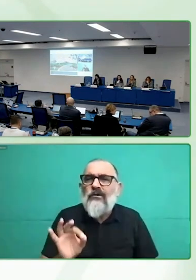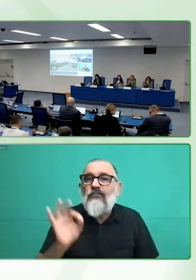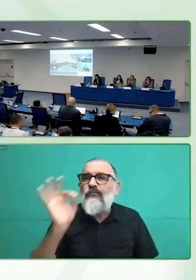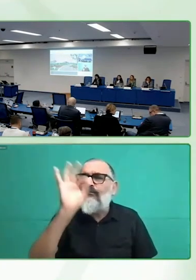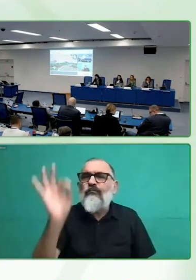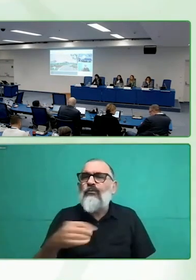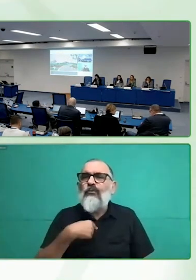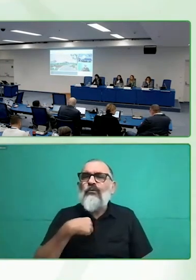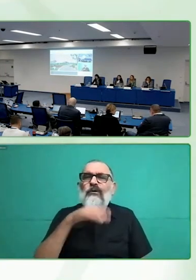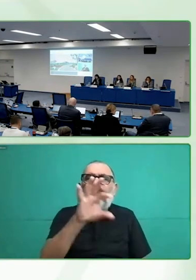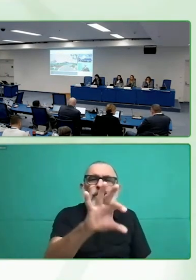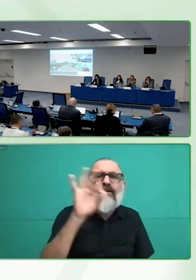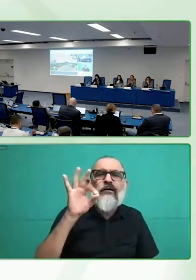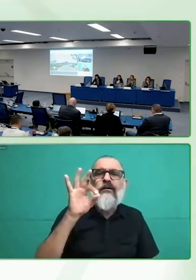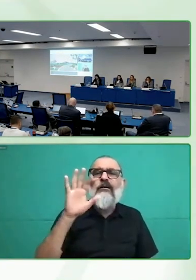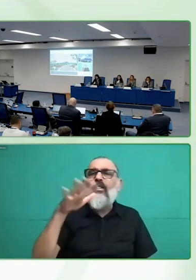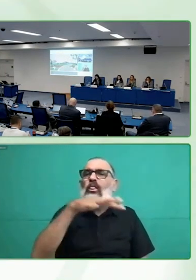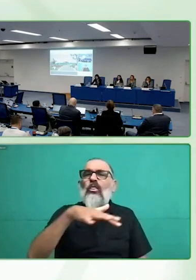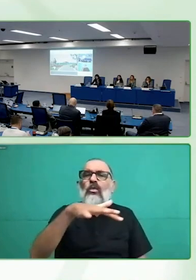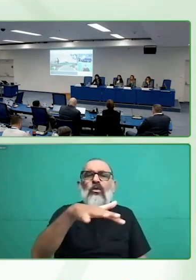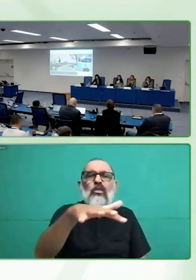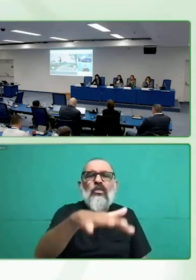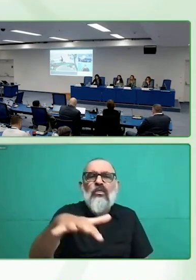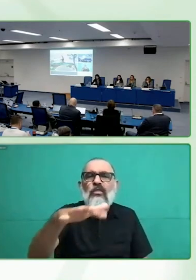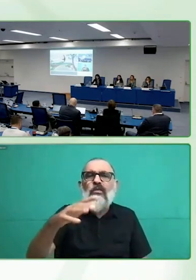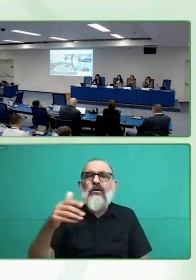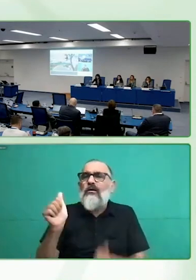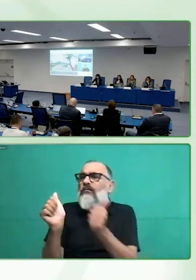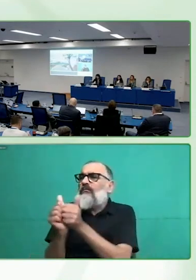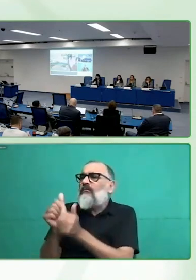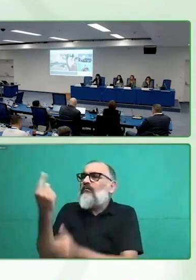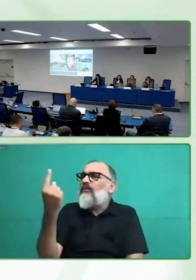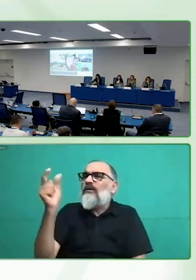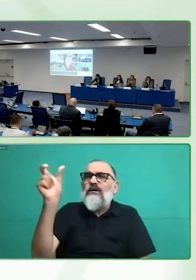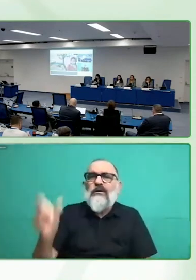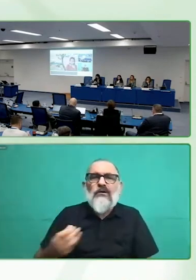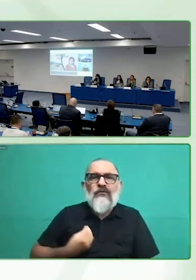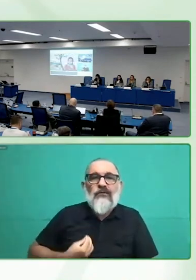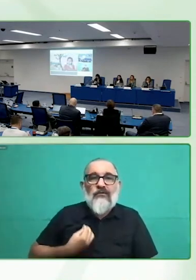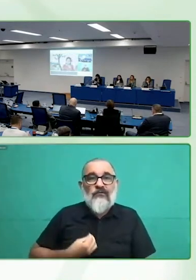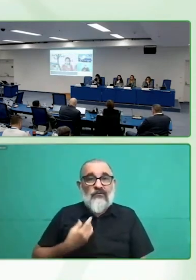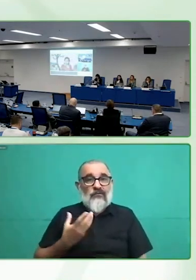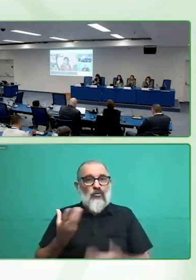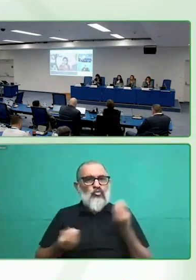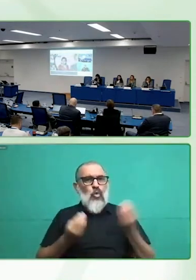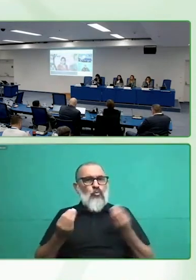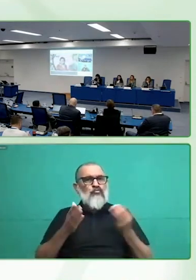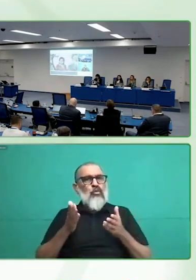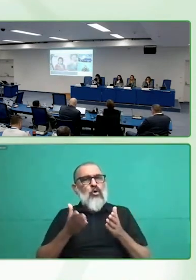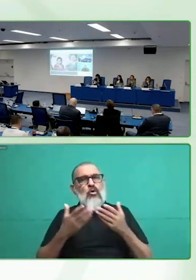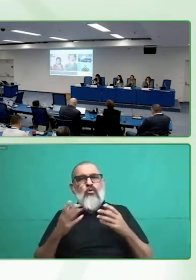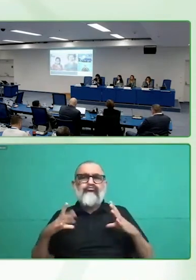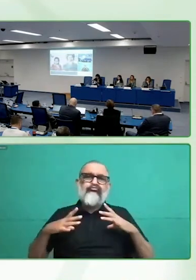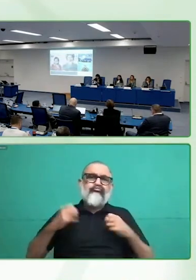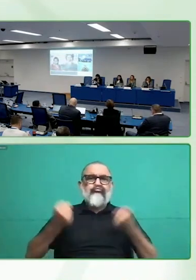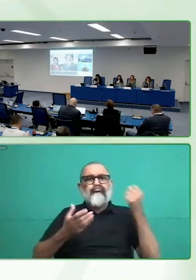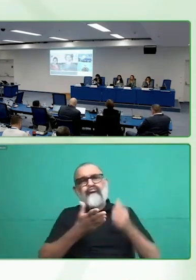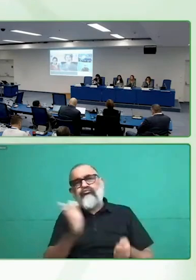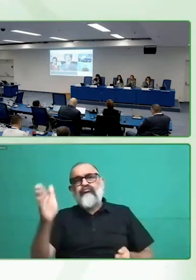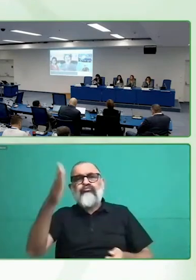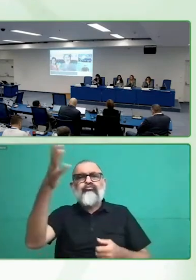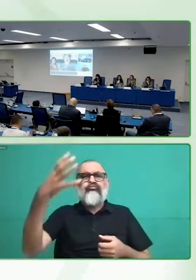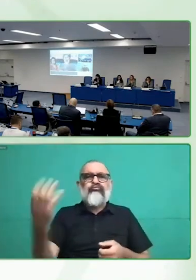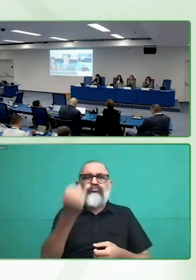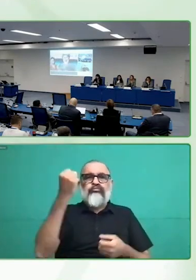cuándo amar sin temor ni barreras. Porque queremos ser presidentas, jueces, periodistas, psicólogos,